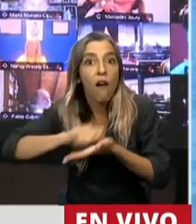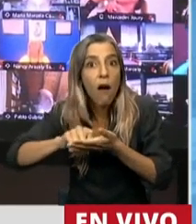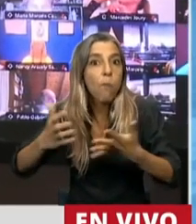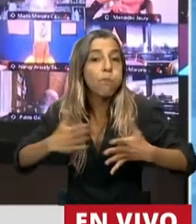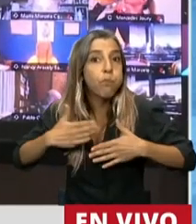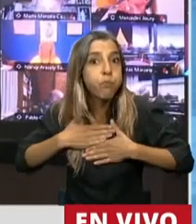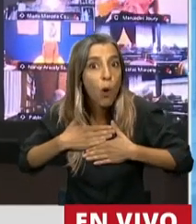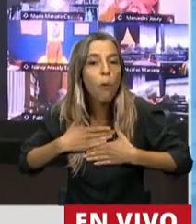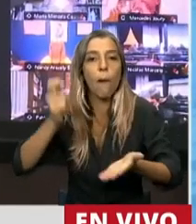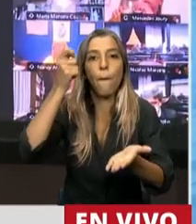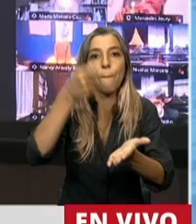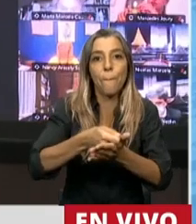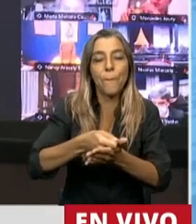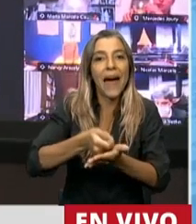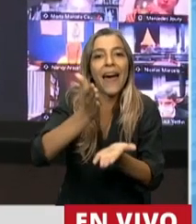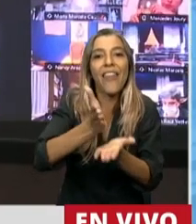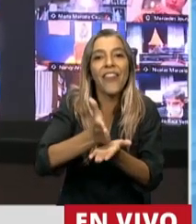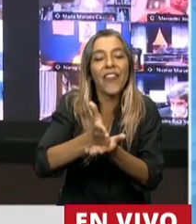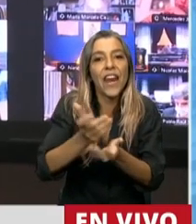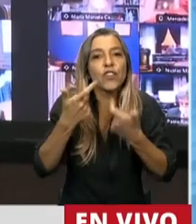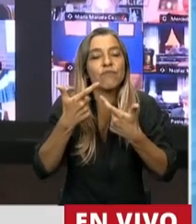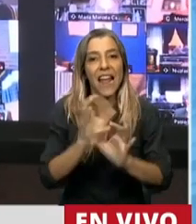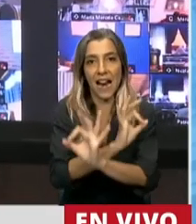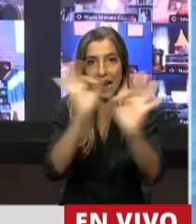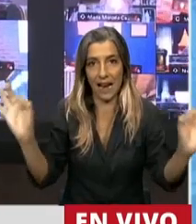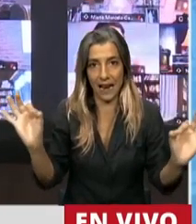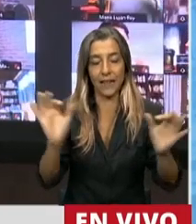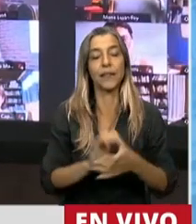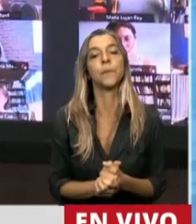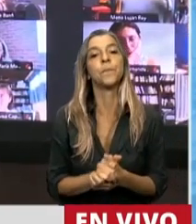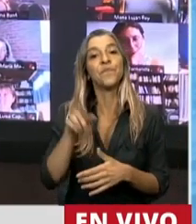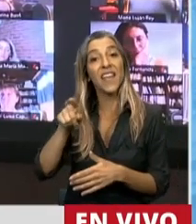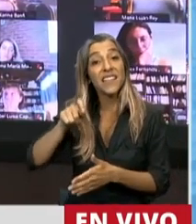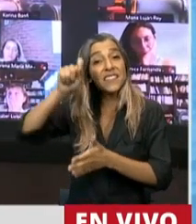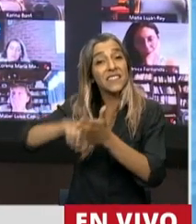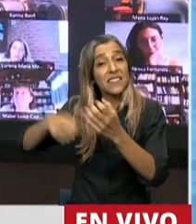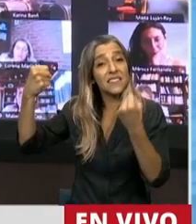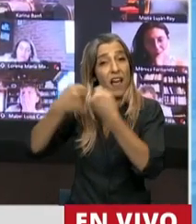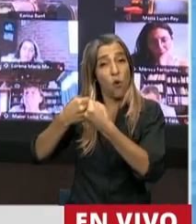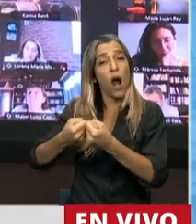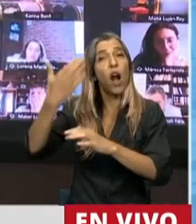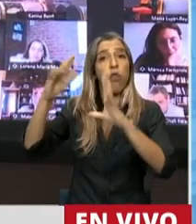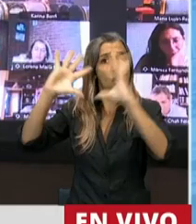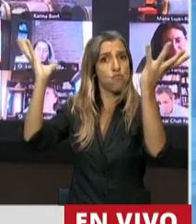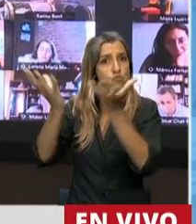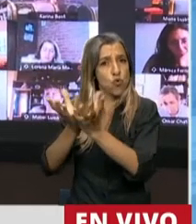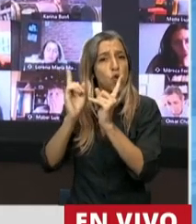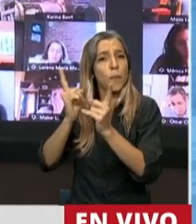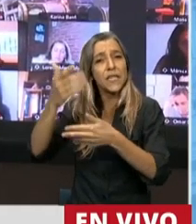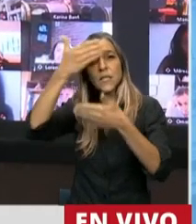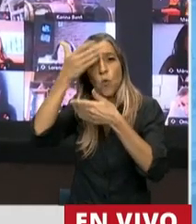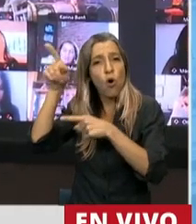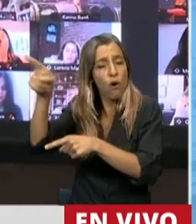convenio, señor Presidente, el tratado de Marrakech es uno de los pocos tratados internacionales de propiedad